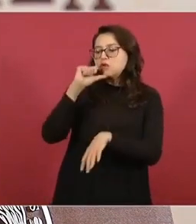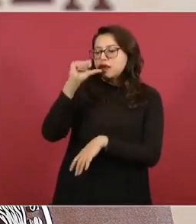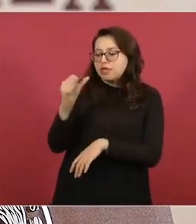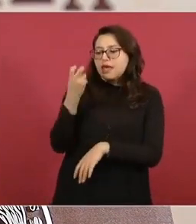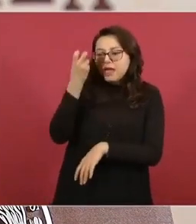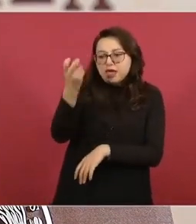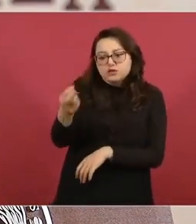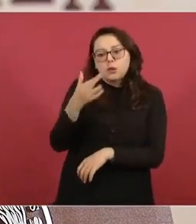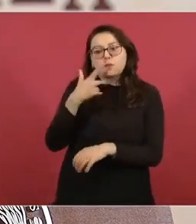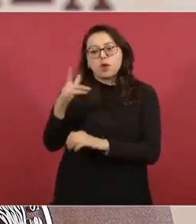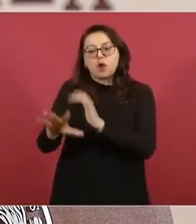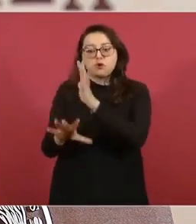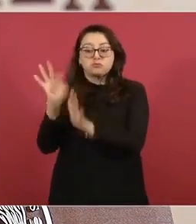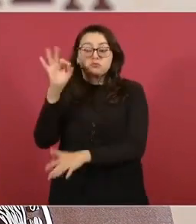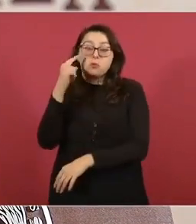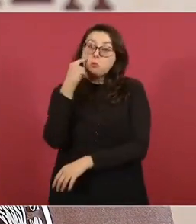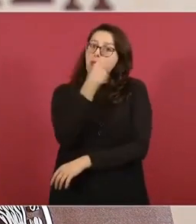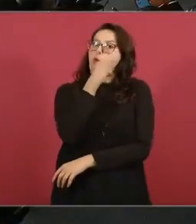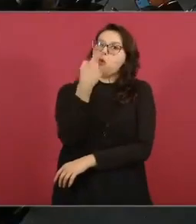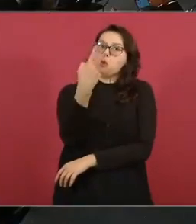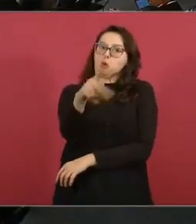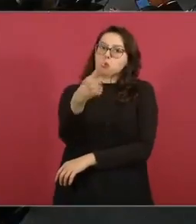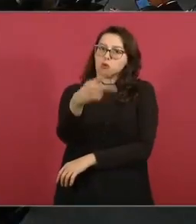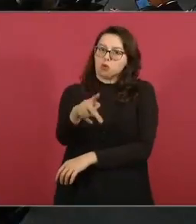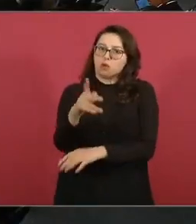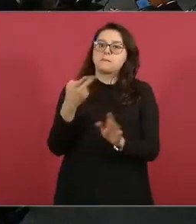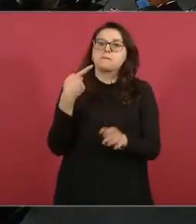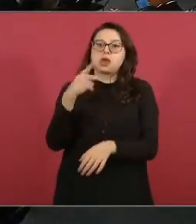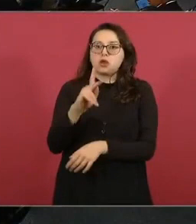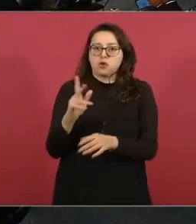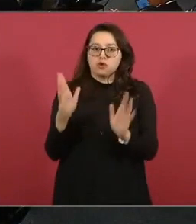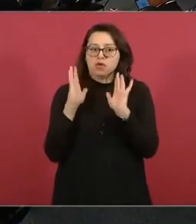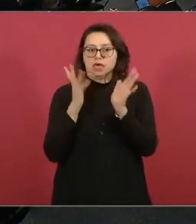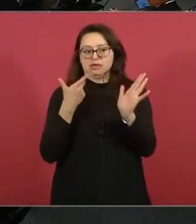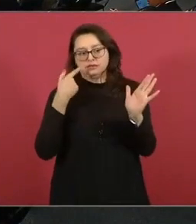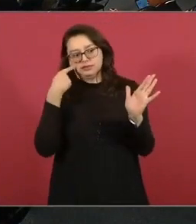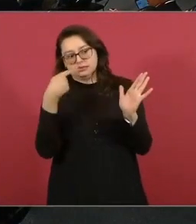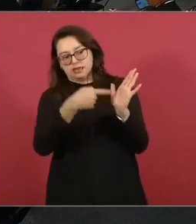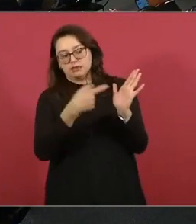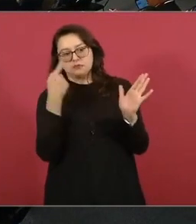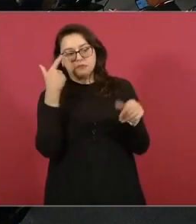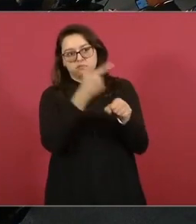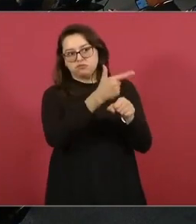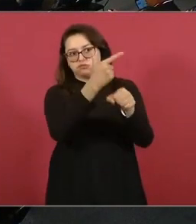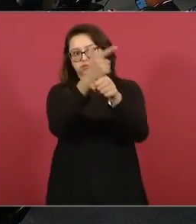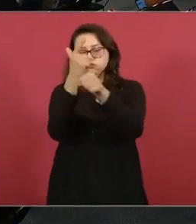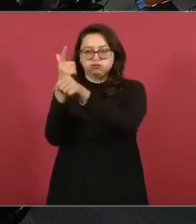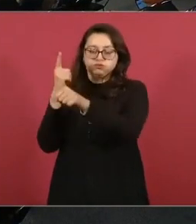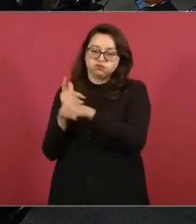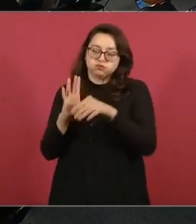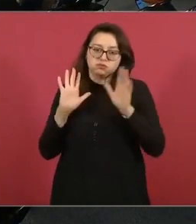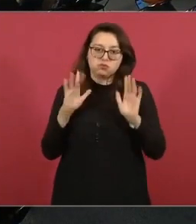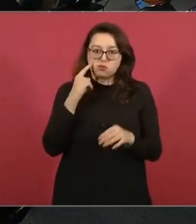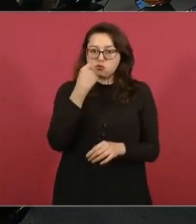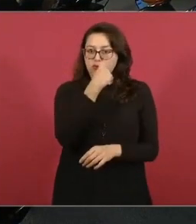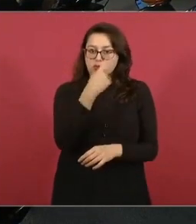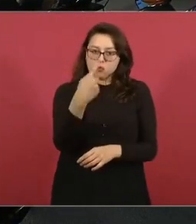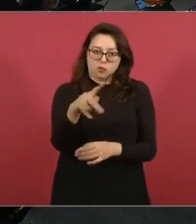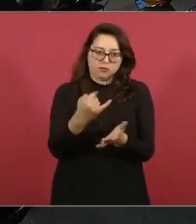pero sí la idea es que las personas identifiquen estos sellos y consuman menos productos que tengan sellos